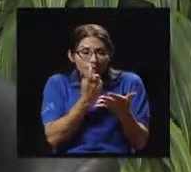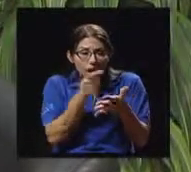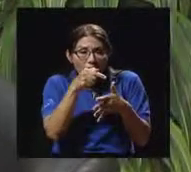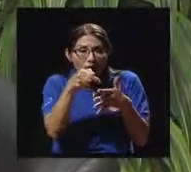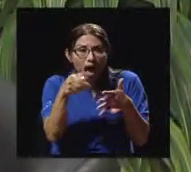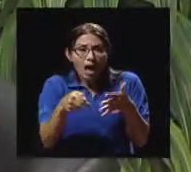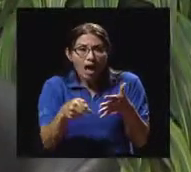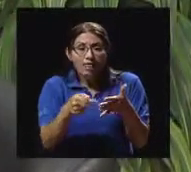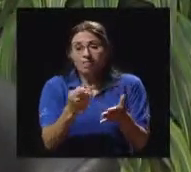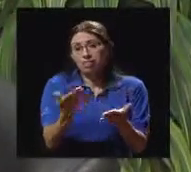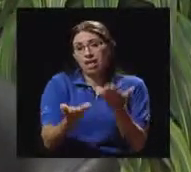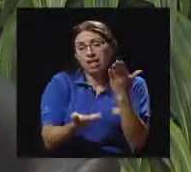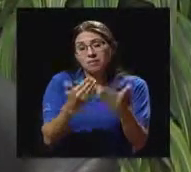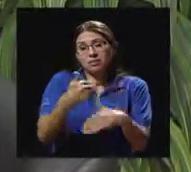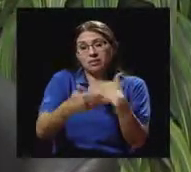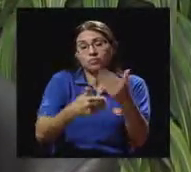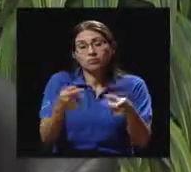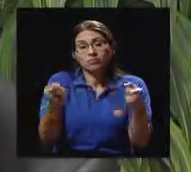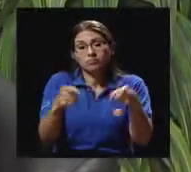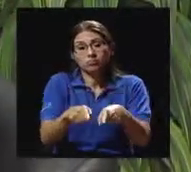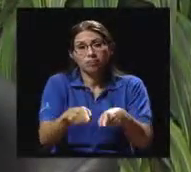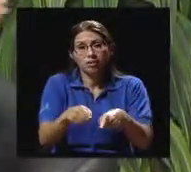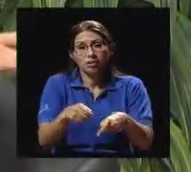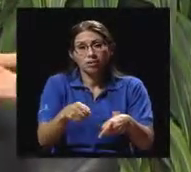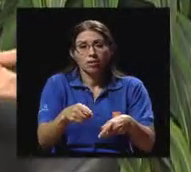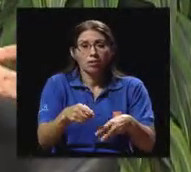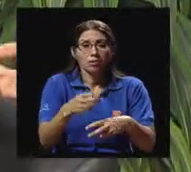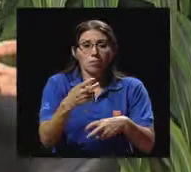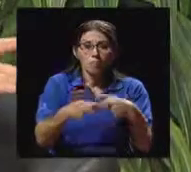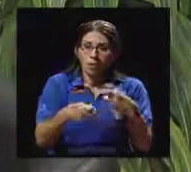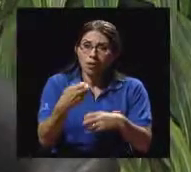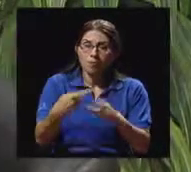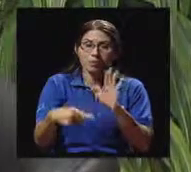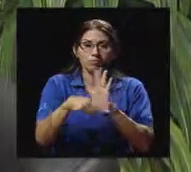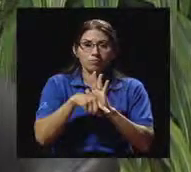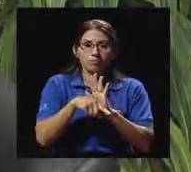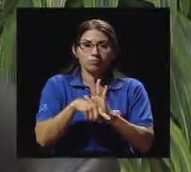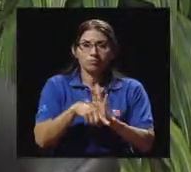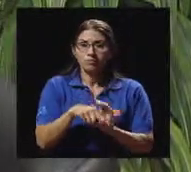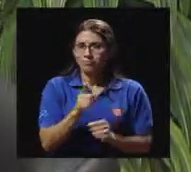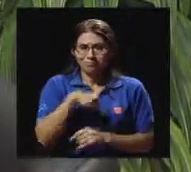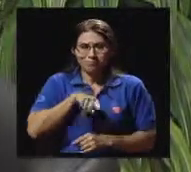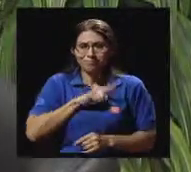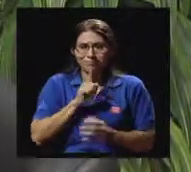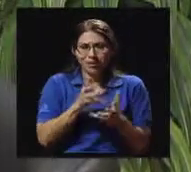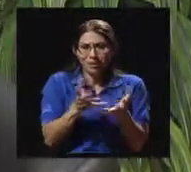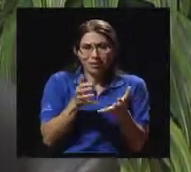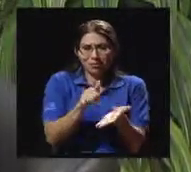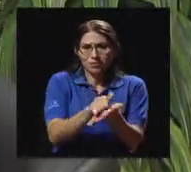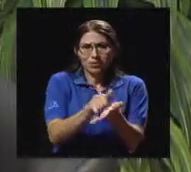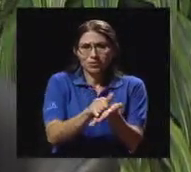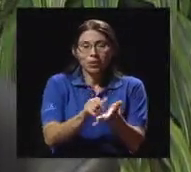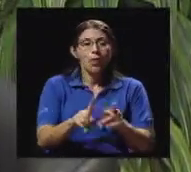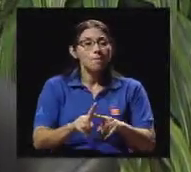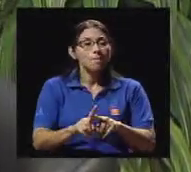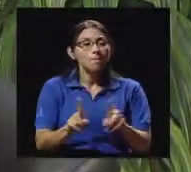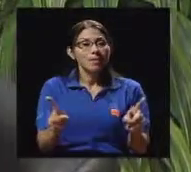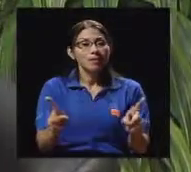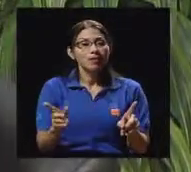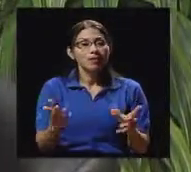actividad nos va a traer cosas perjudiciales, que es lo que no queremos, ¿verdad? Pero sí,